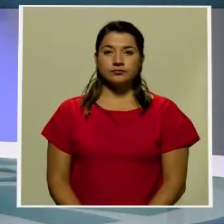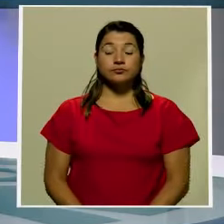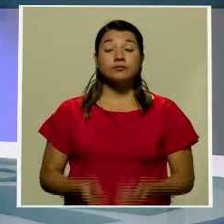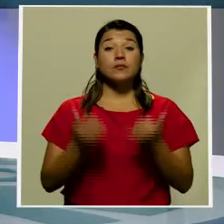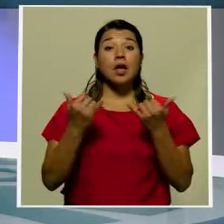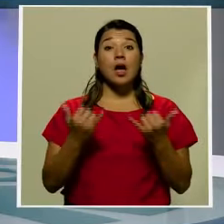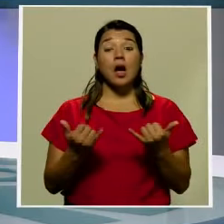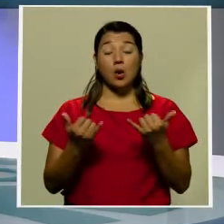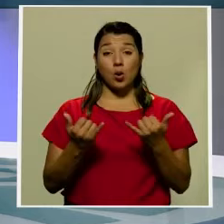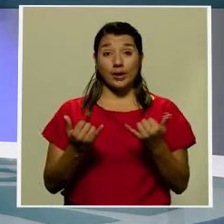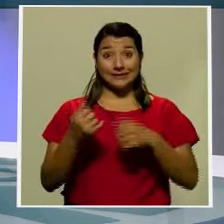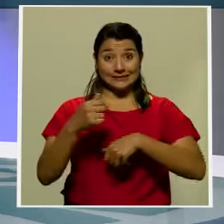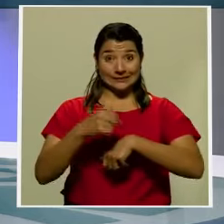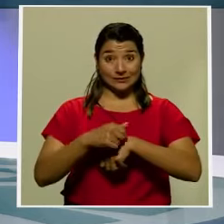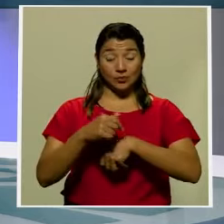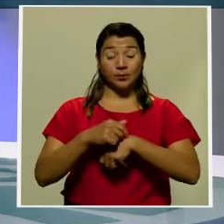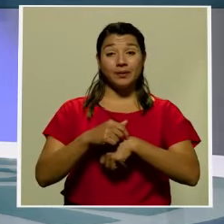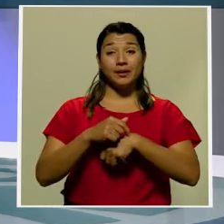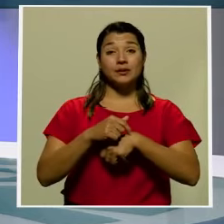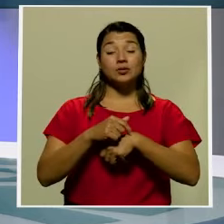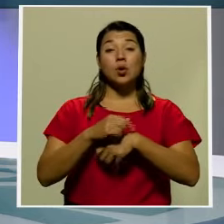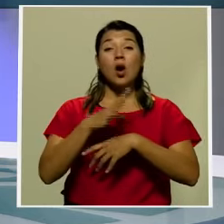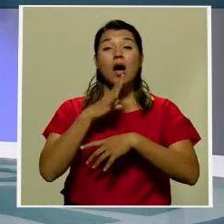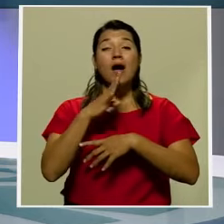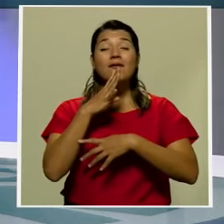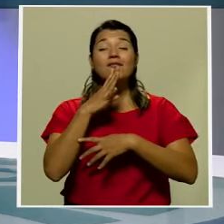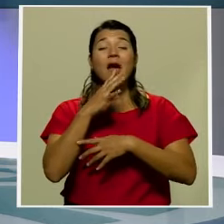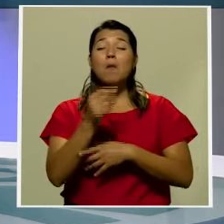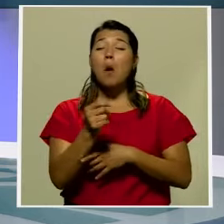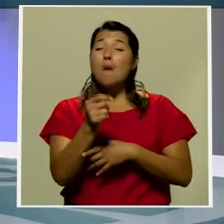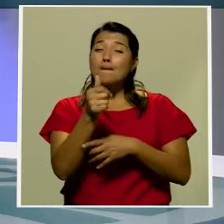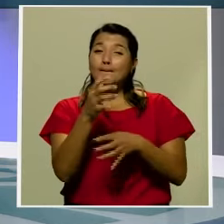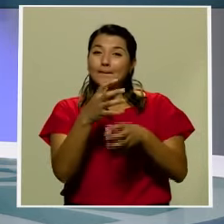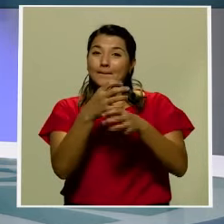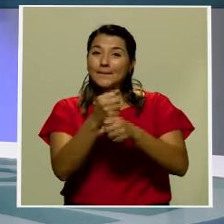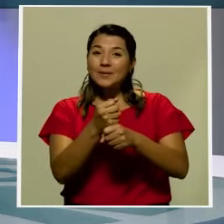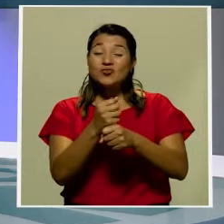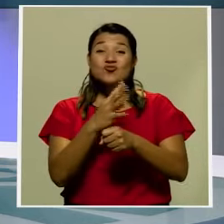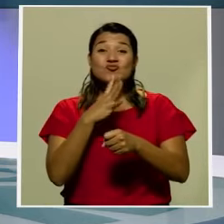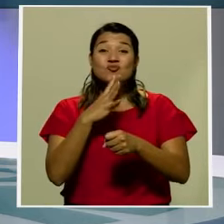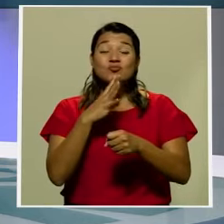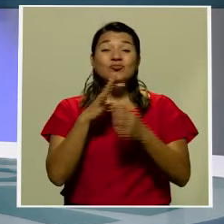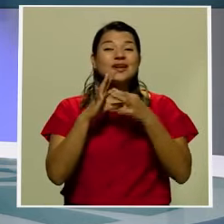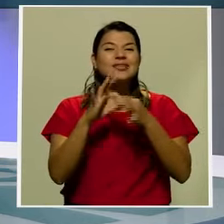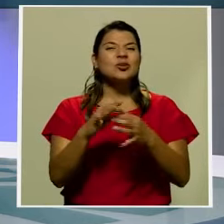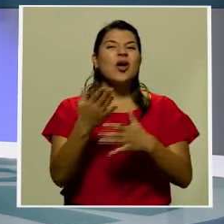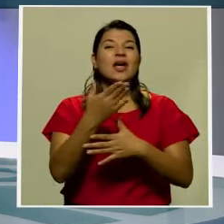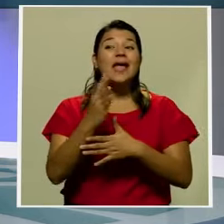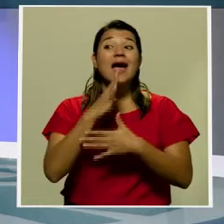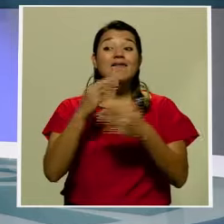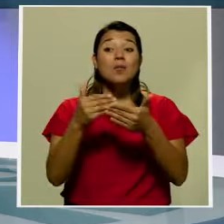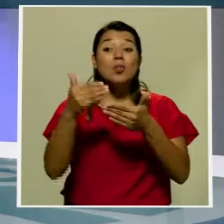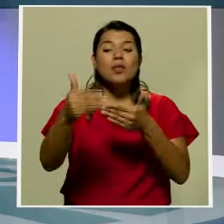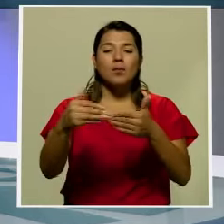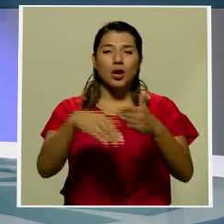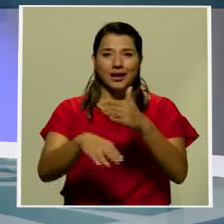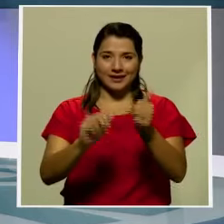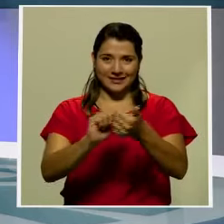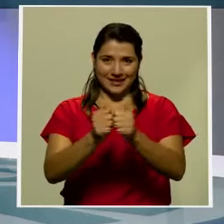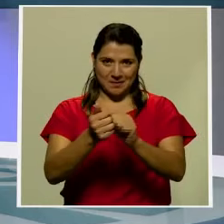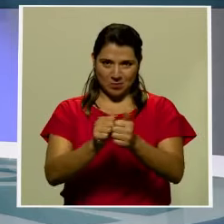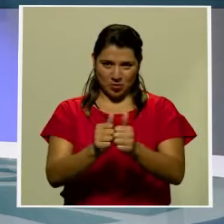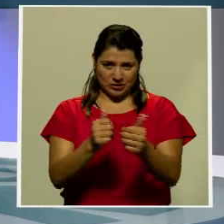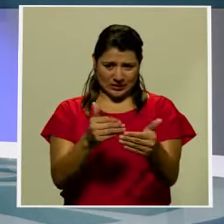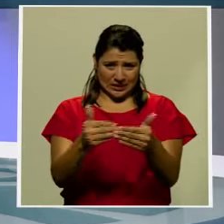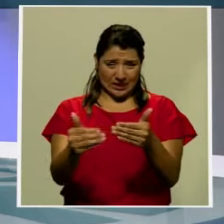Vamos ahora en este momento a dar un vistazo de lo que tendremos en los deportes deportivas del 13 en